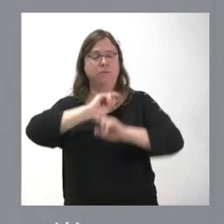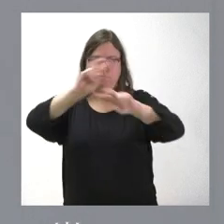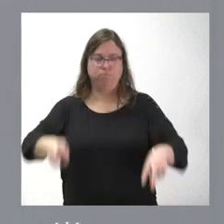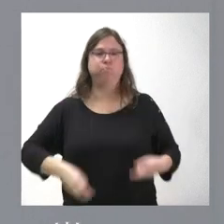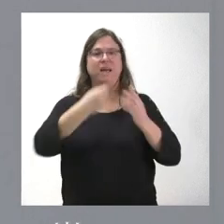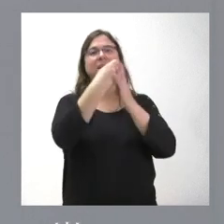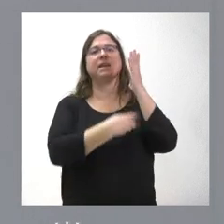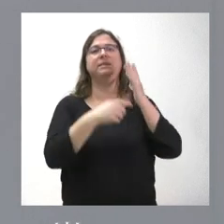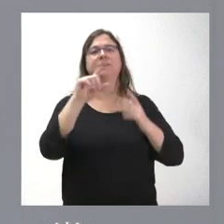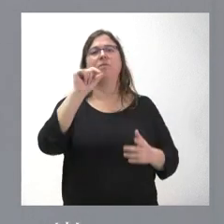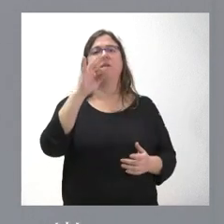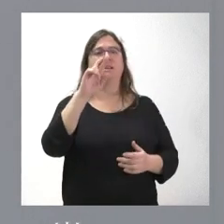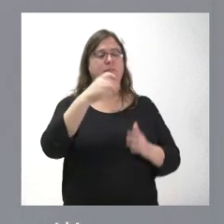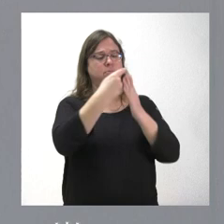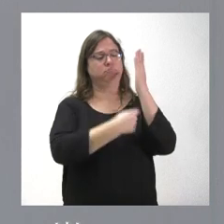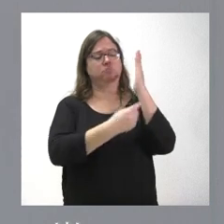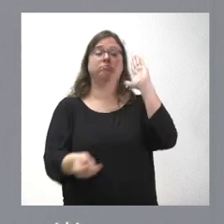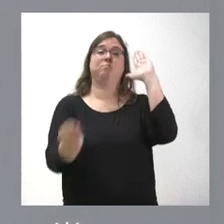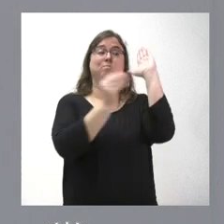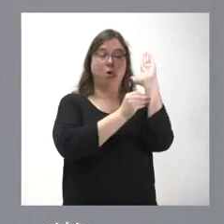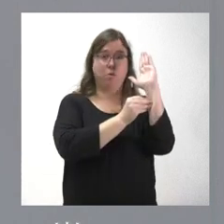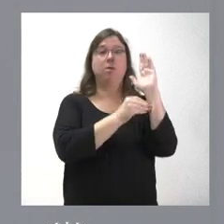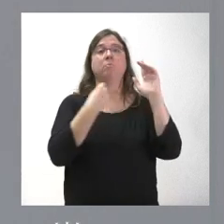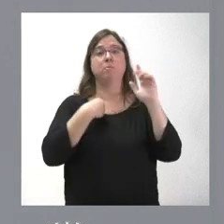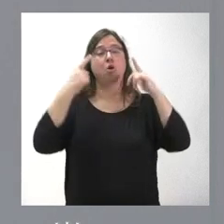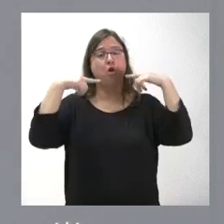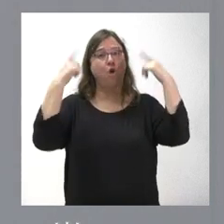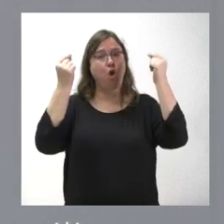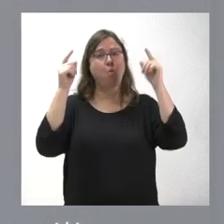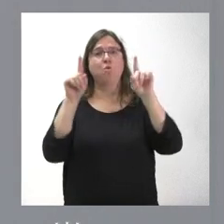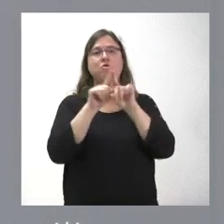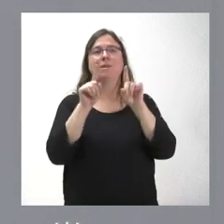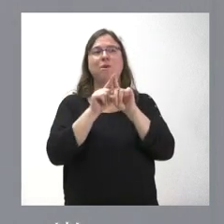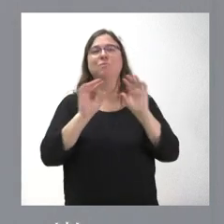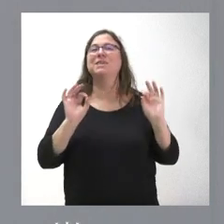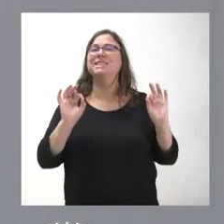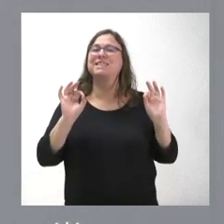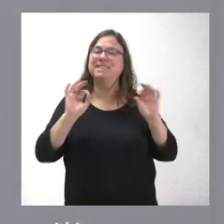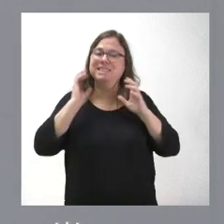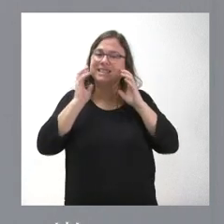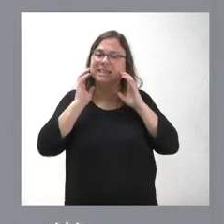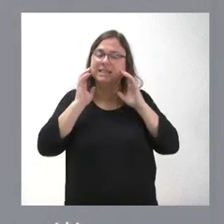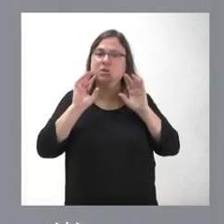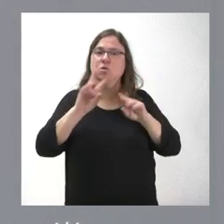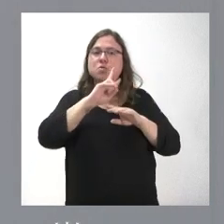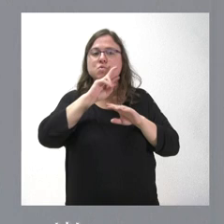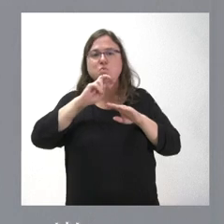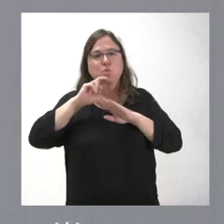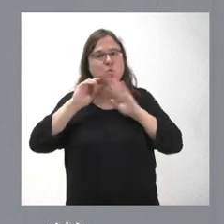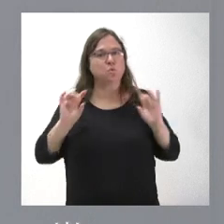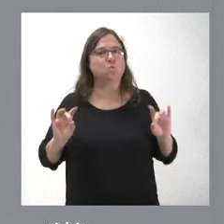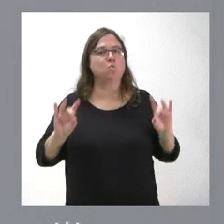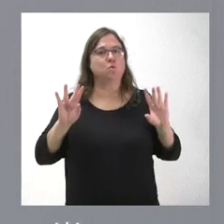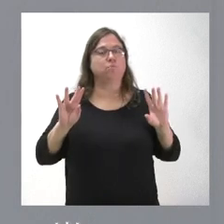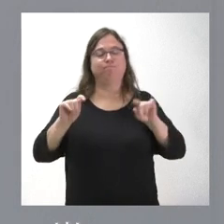LESPRE e incluir el lobo como una especie de altísimo nivel de protección es